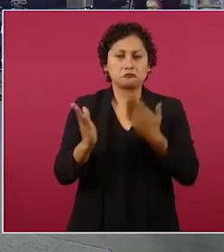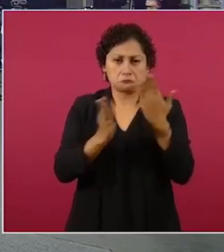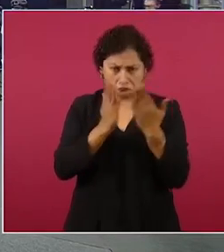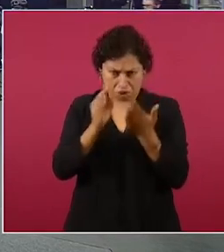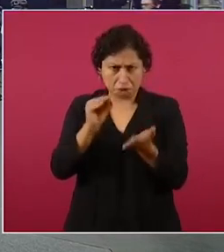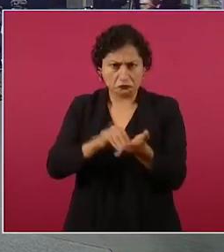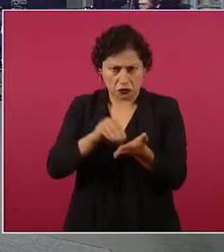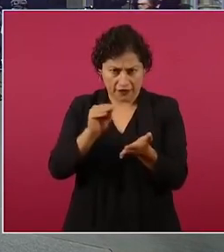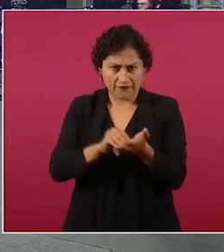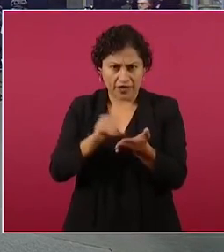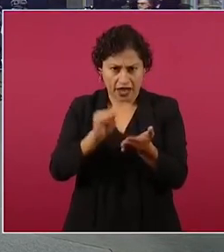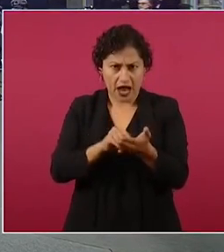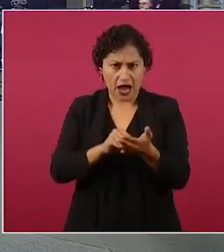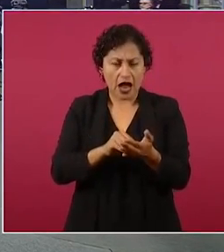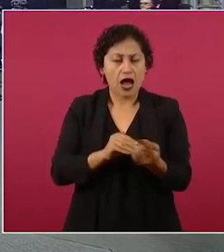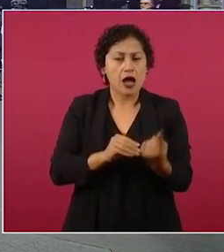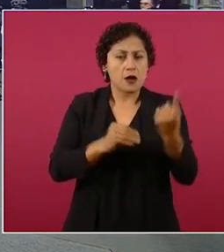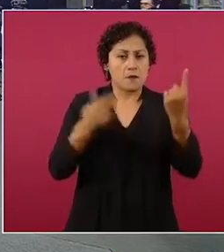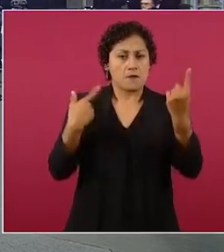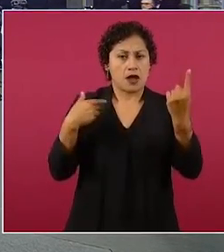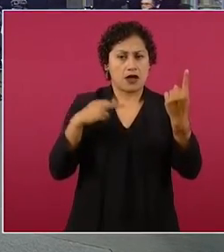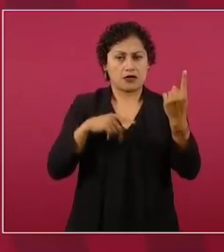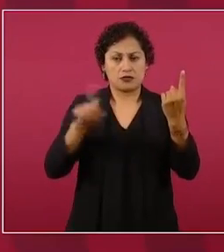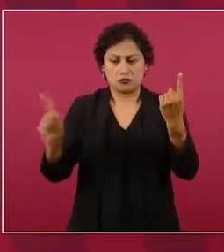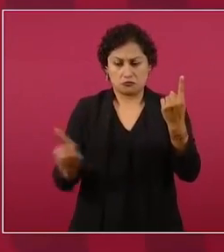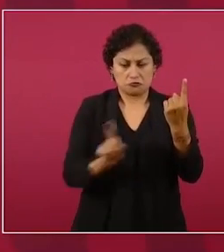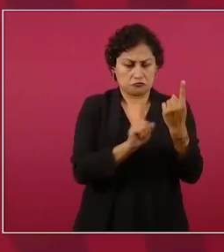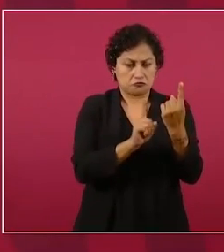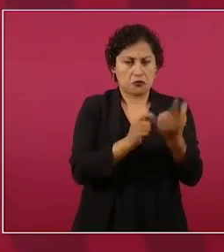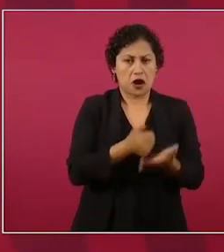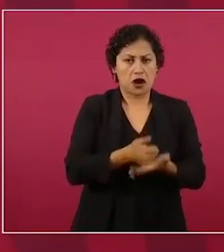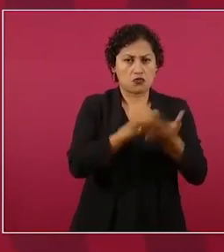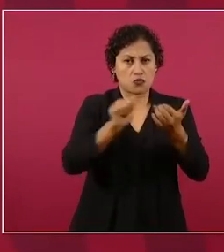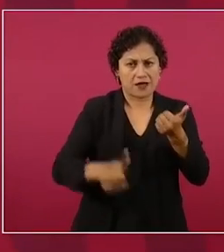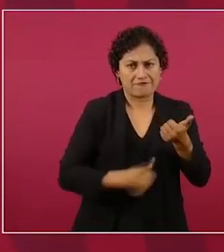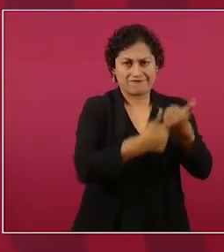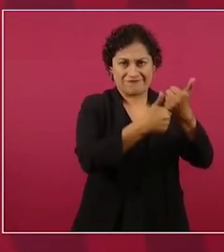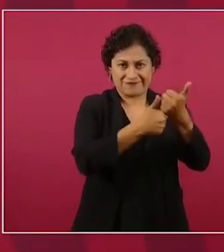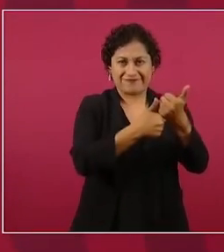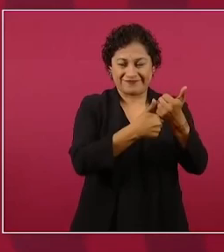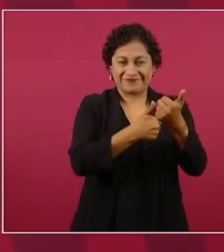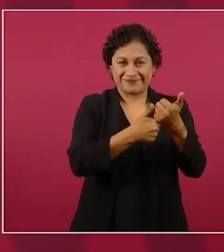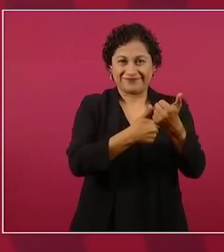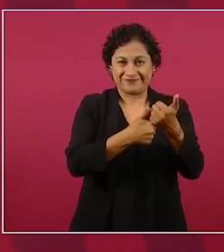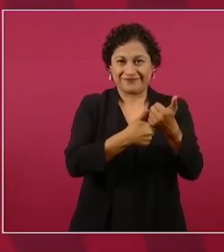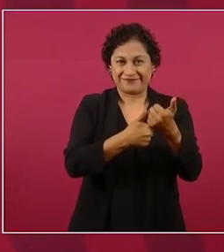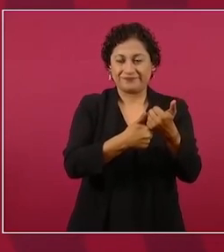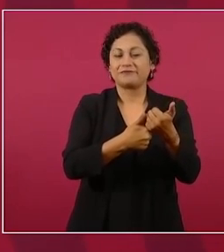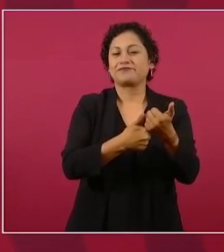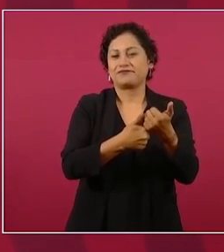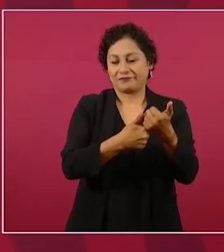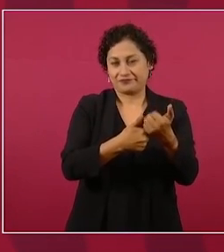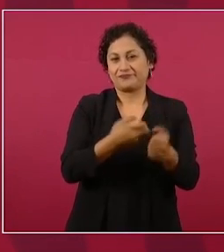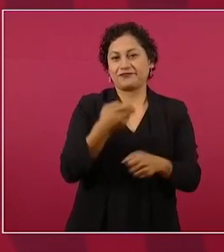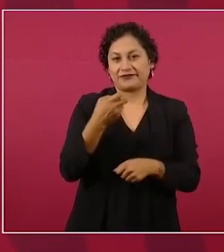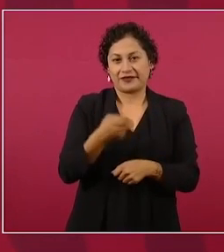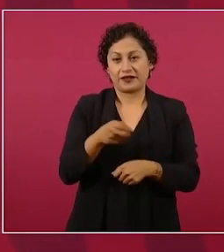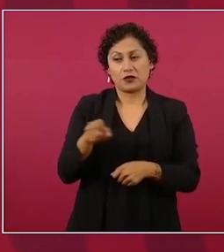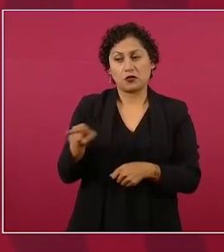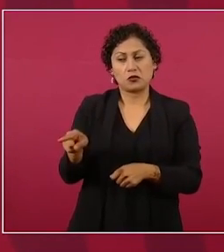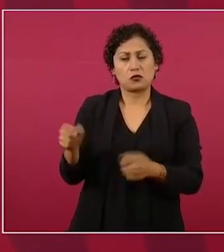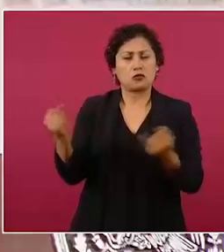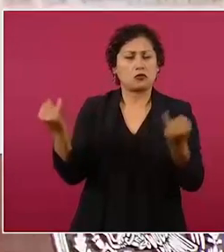de las mejores alumnas egresadas